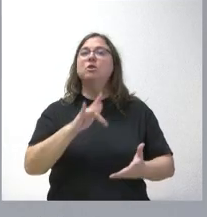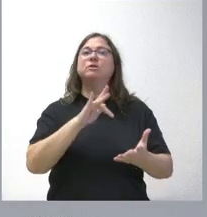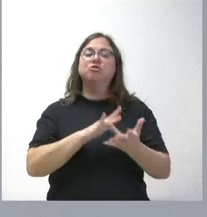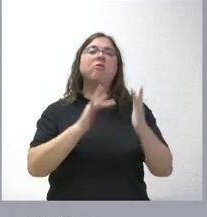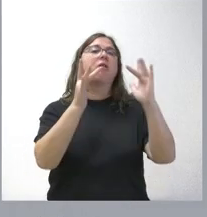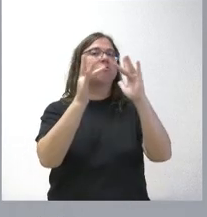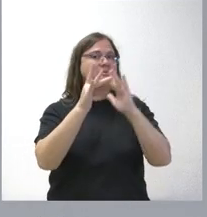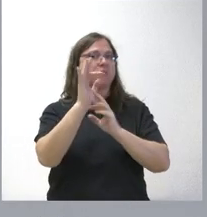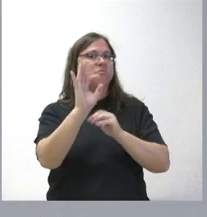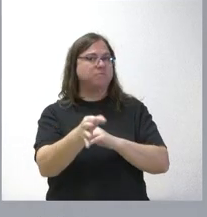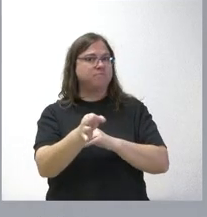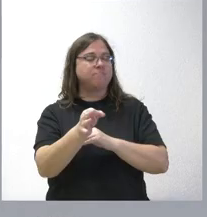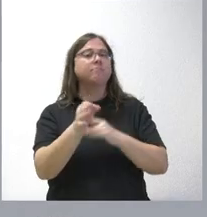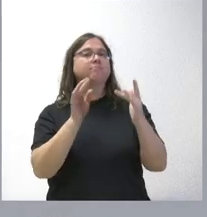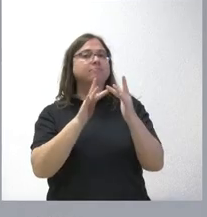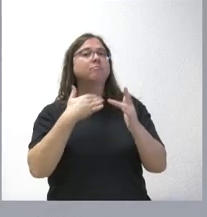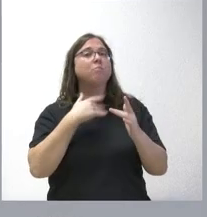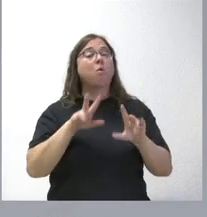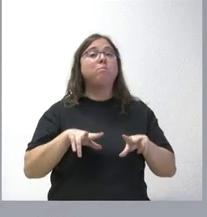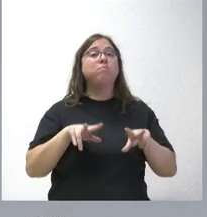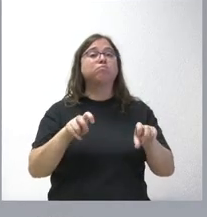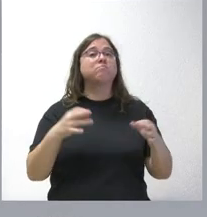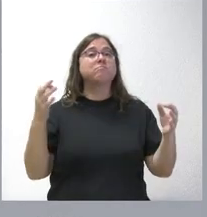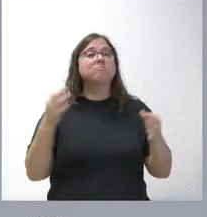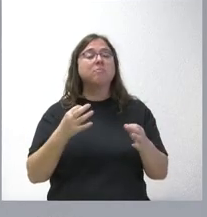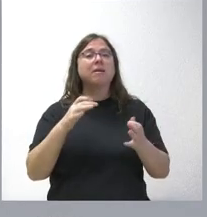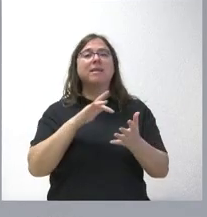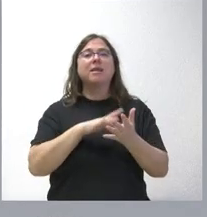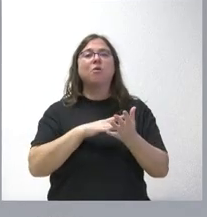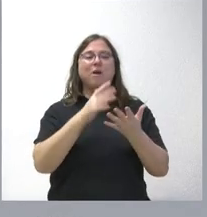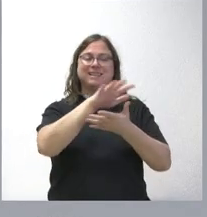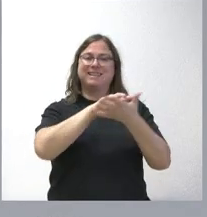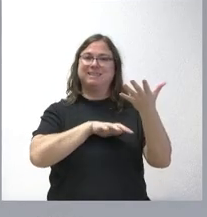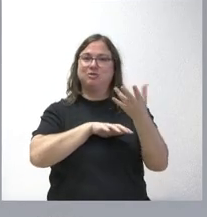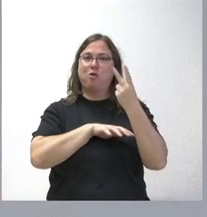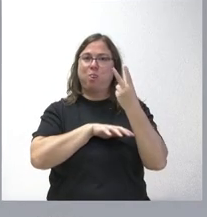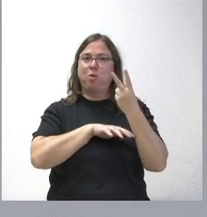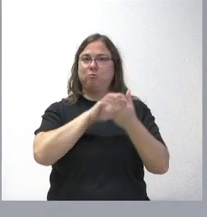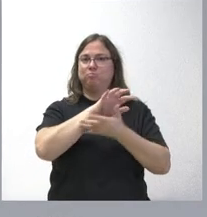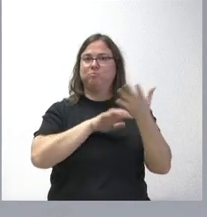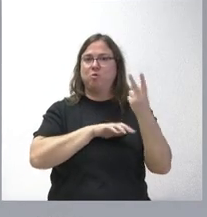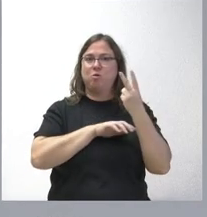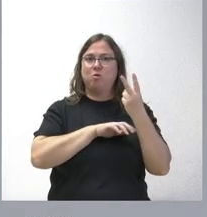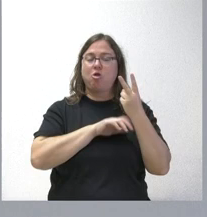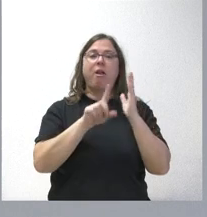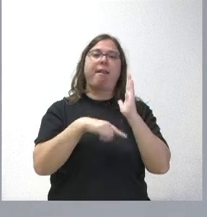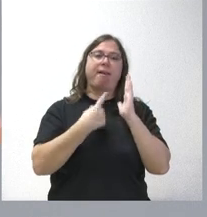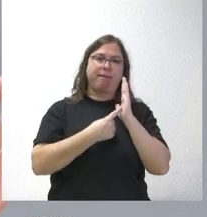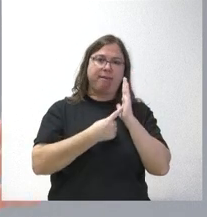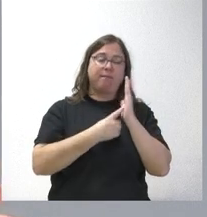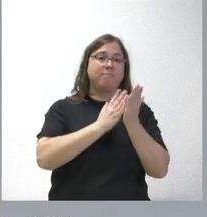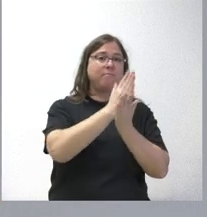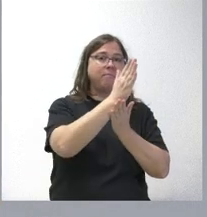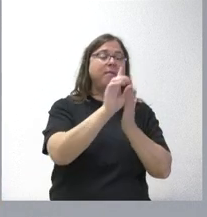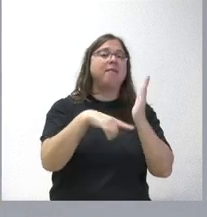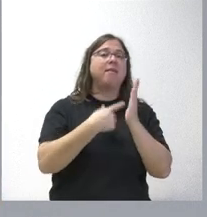contactos. De hecho, me he referido a ellos porque inicialmente se contemplaban dos textos normativos, legislativos. Por un lado, la Ley de